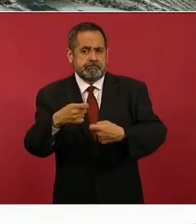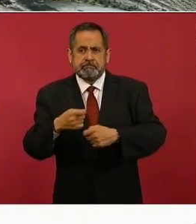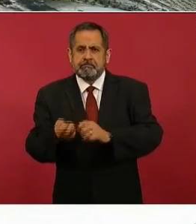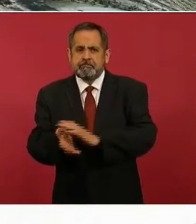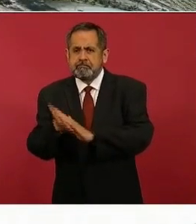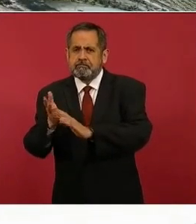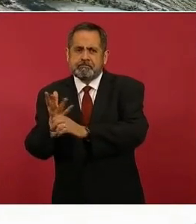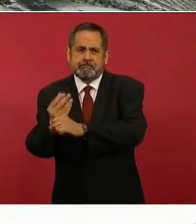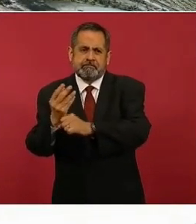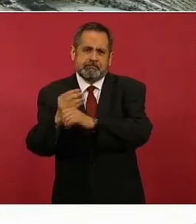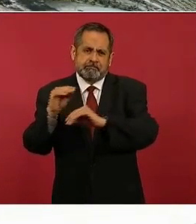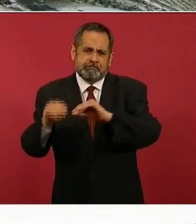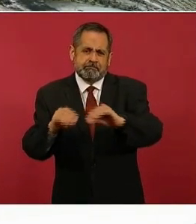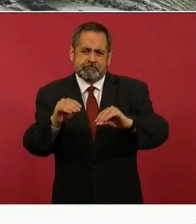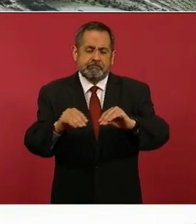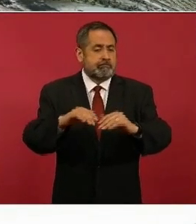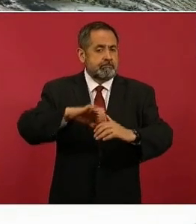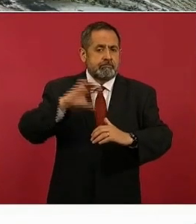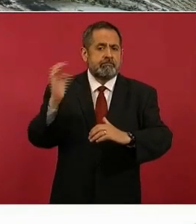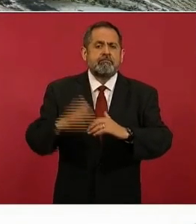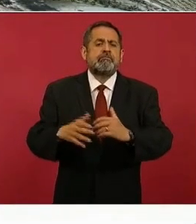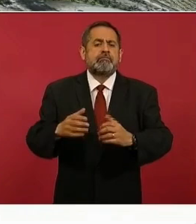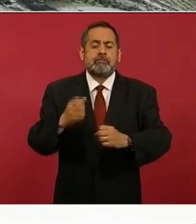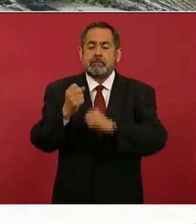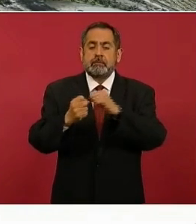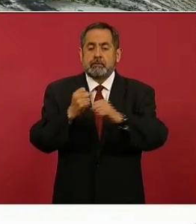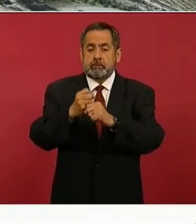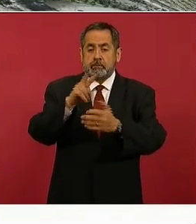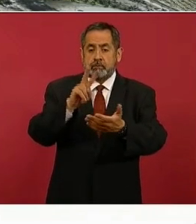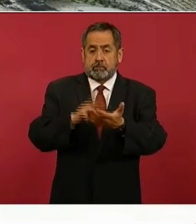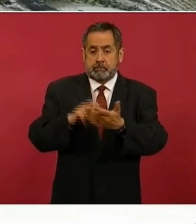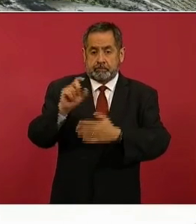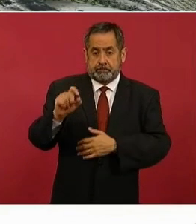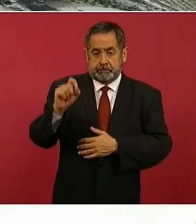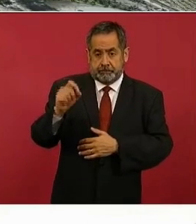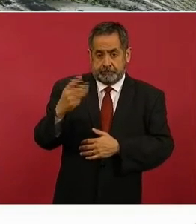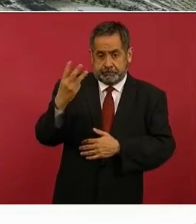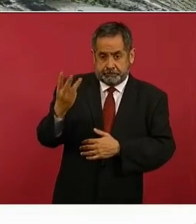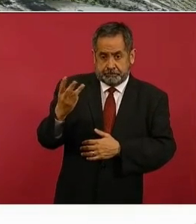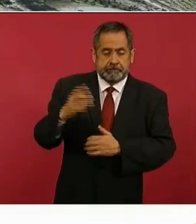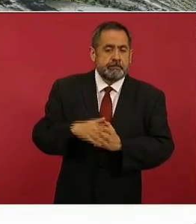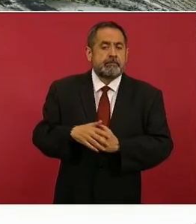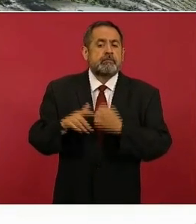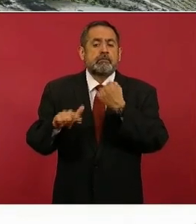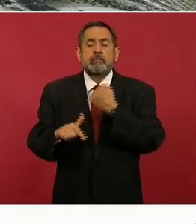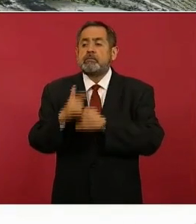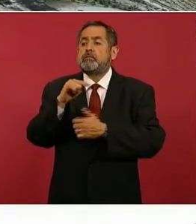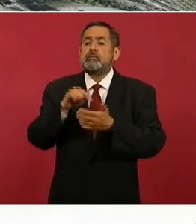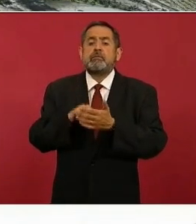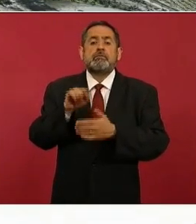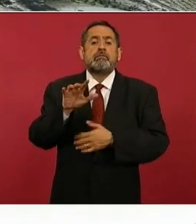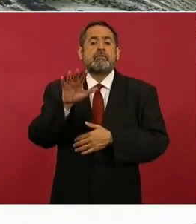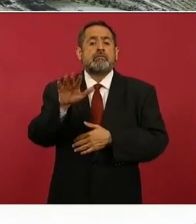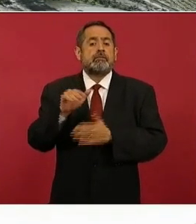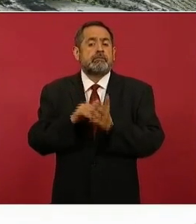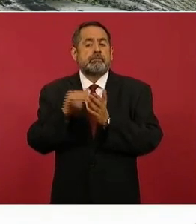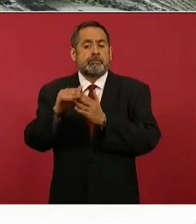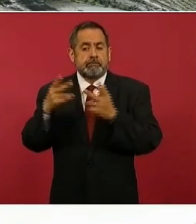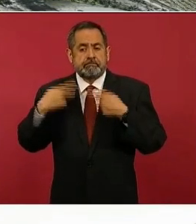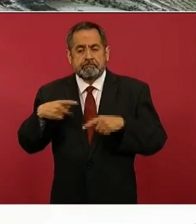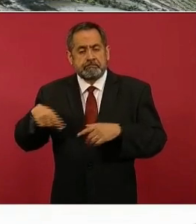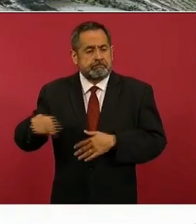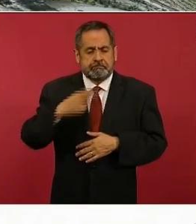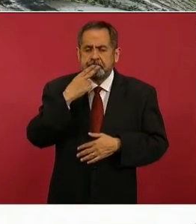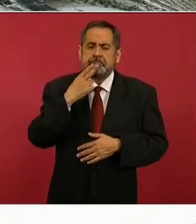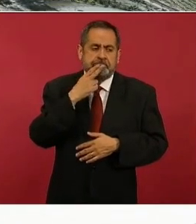obras para el año 2023, se beneficiará una población de 12.5 millones de habitantes de forma